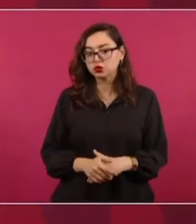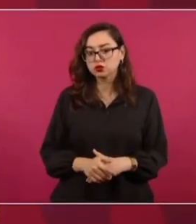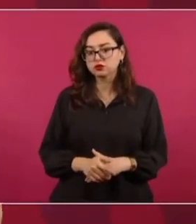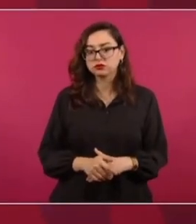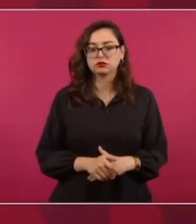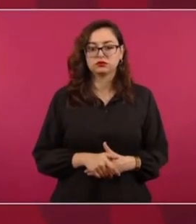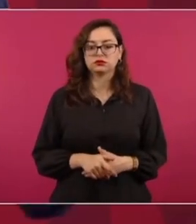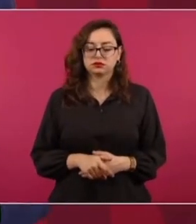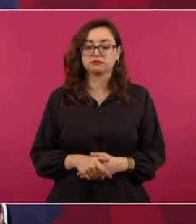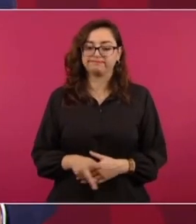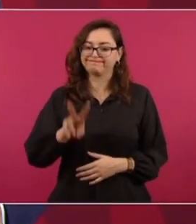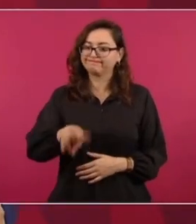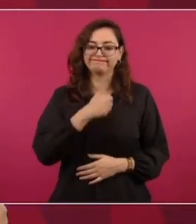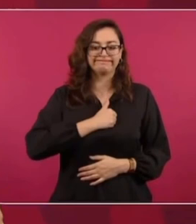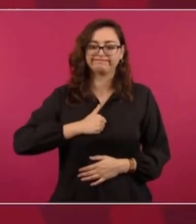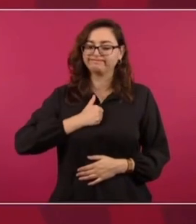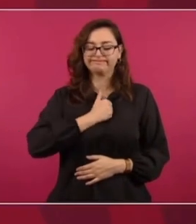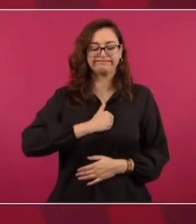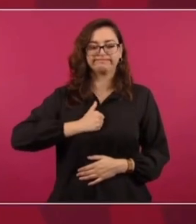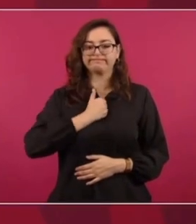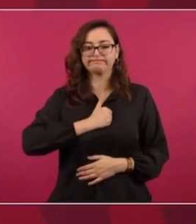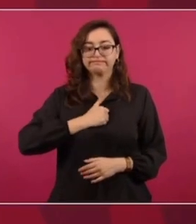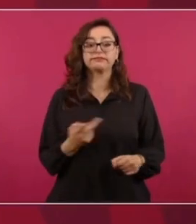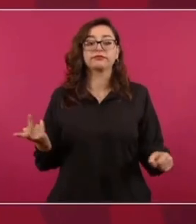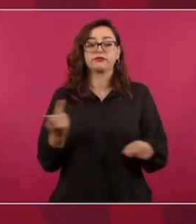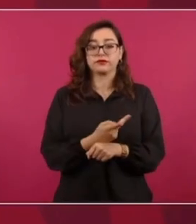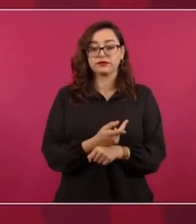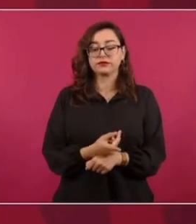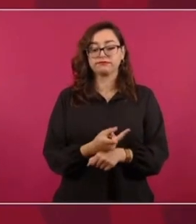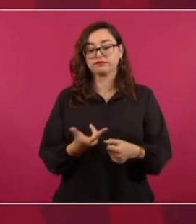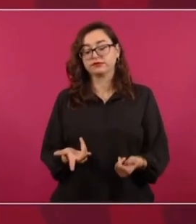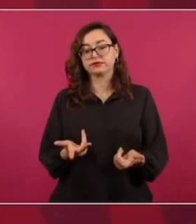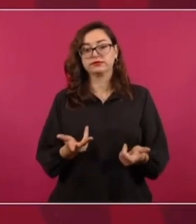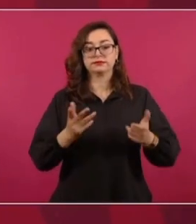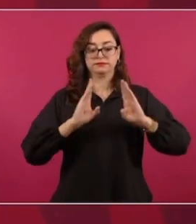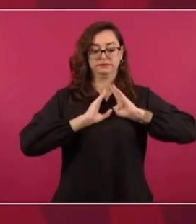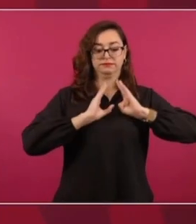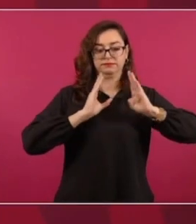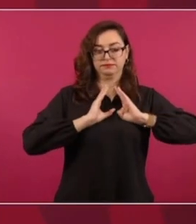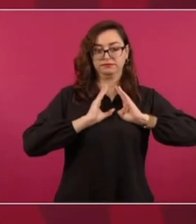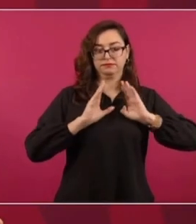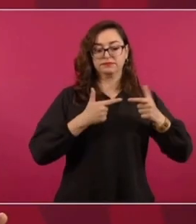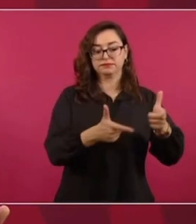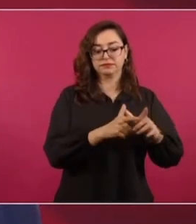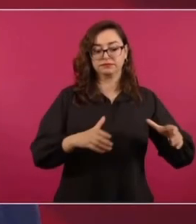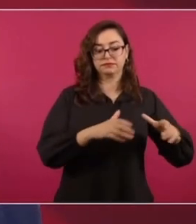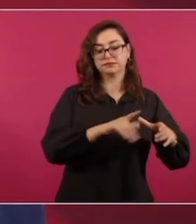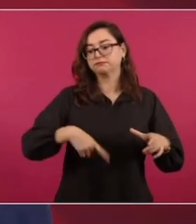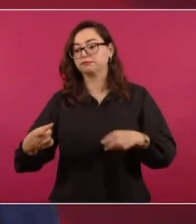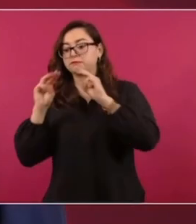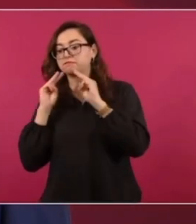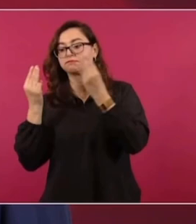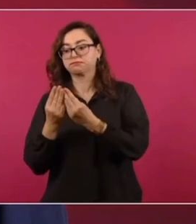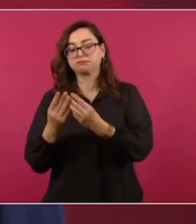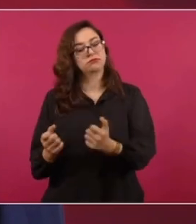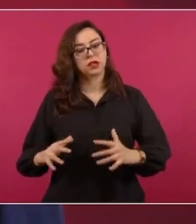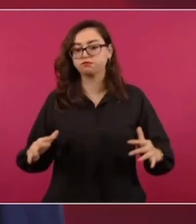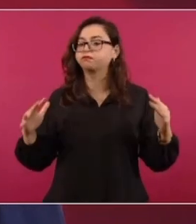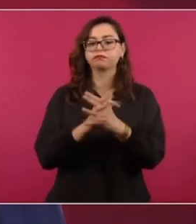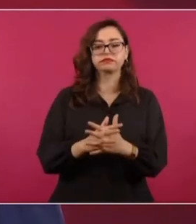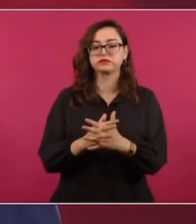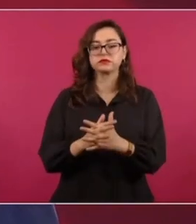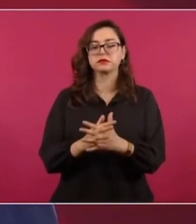Hoy hubo un enfrentamiento entre elementos del Ejército con una banda de delincuentes y